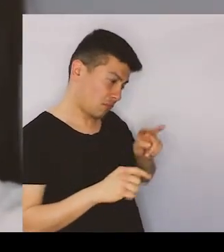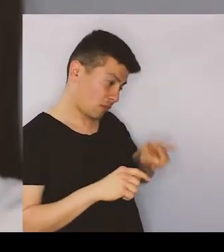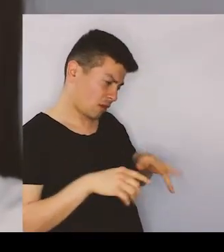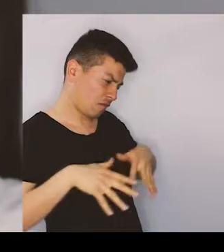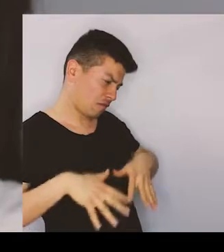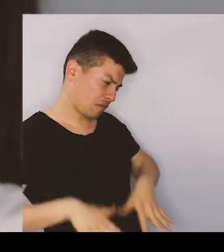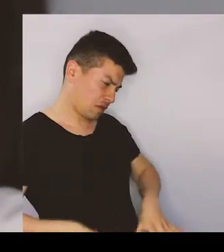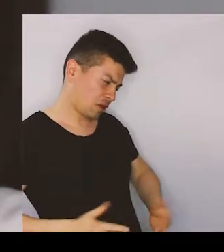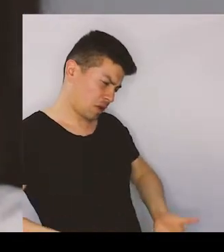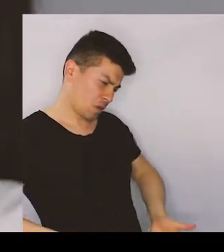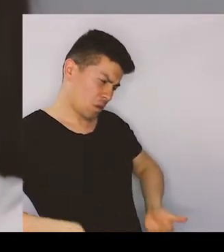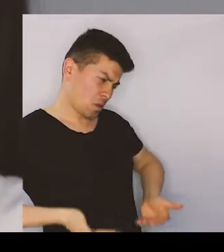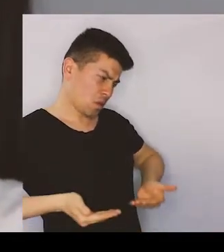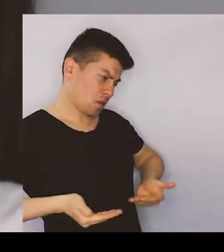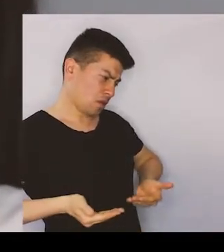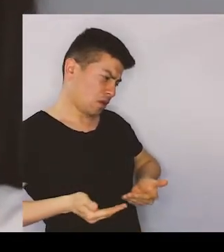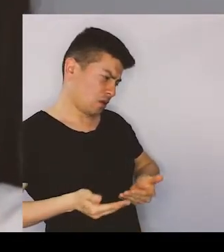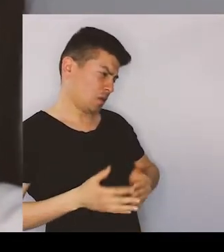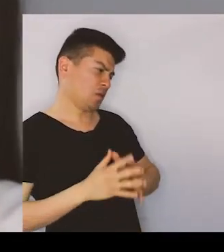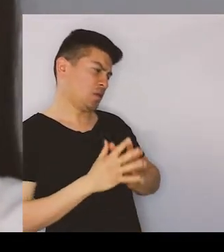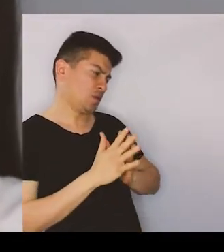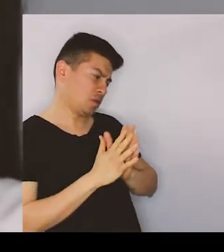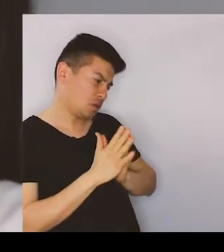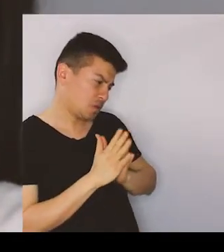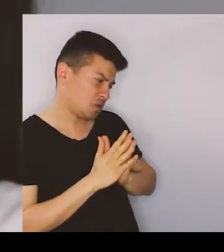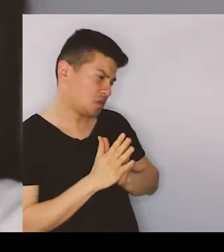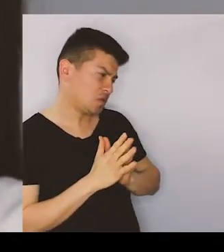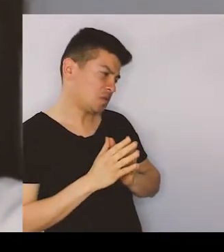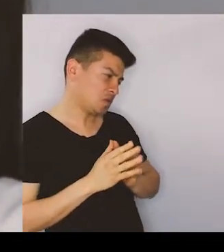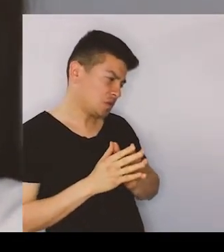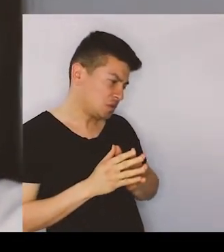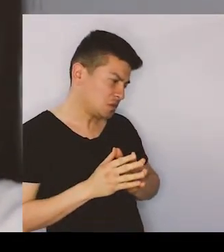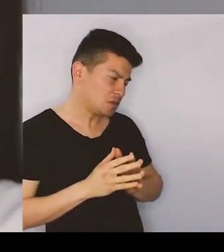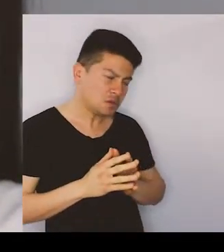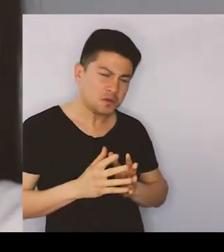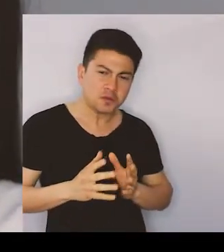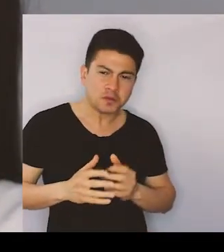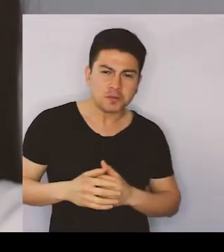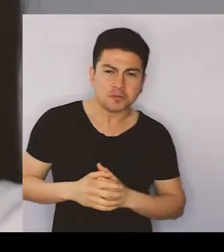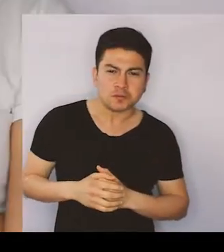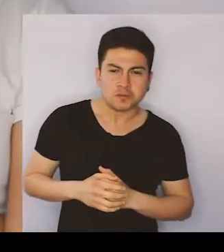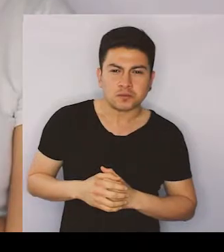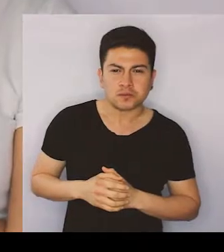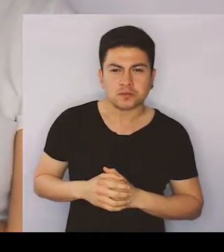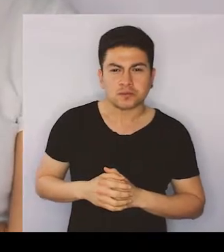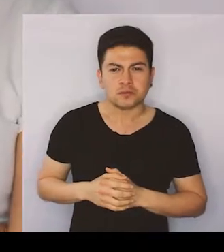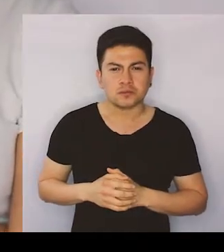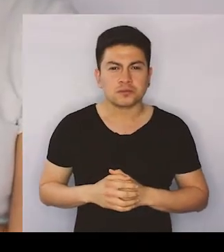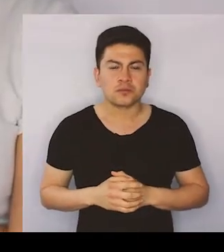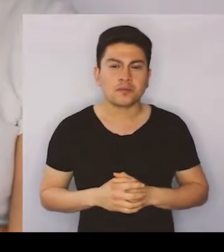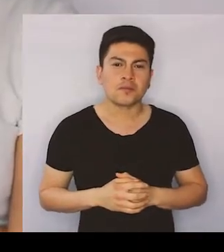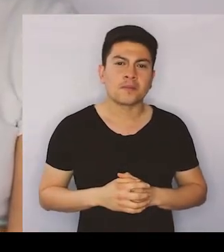Caperucita ¿Qué falda tan corta tienes? No, así no era